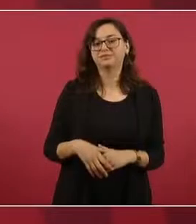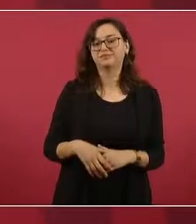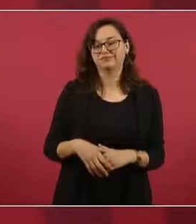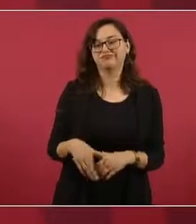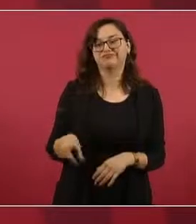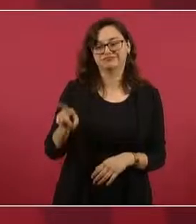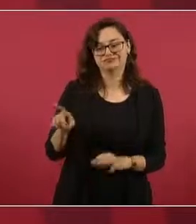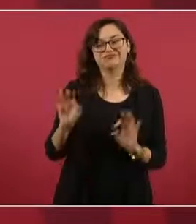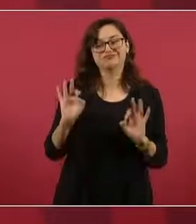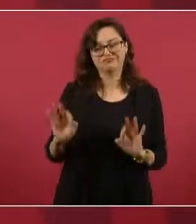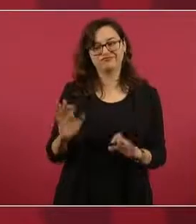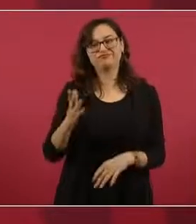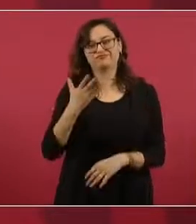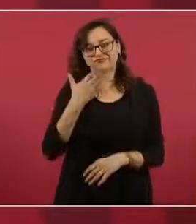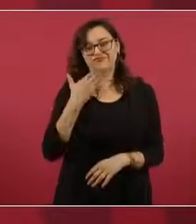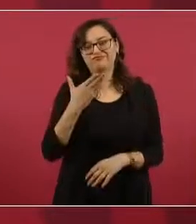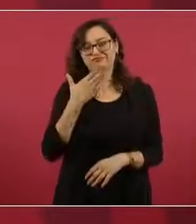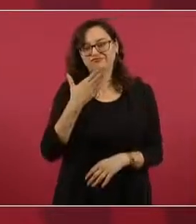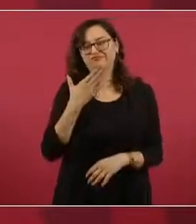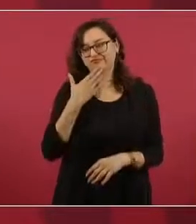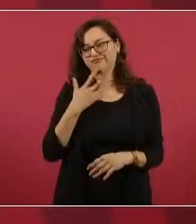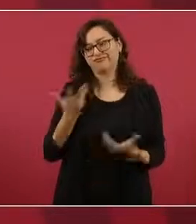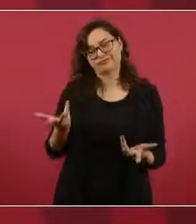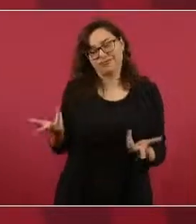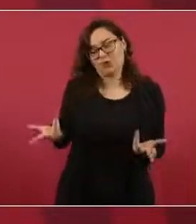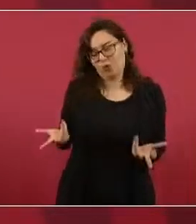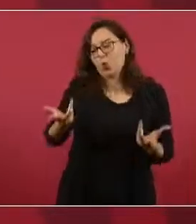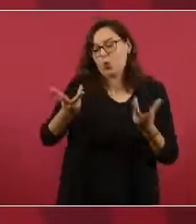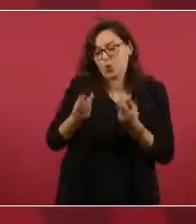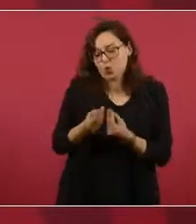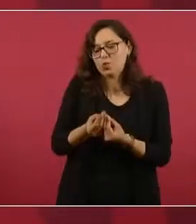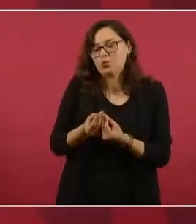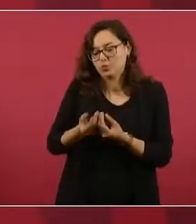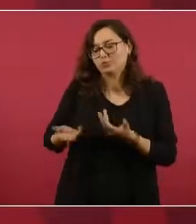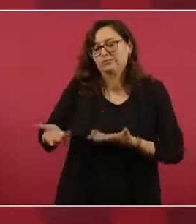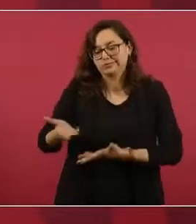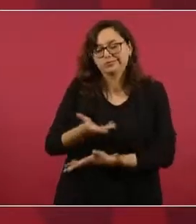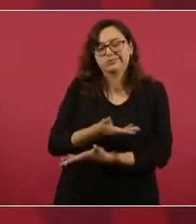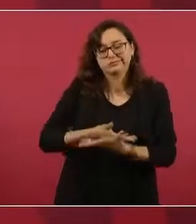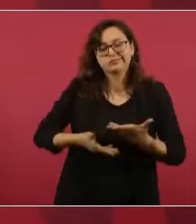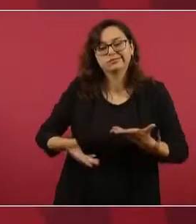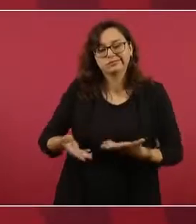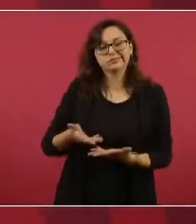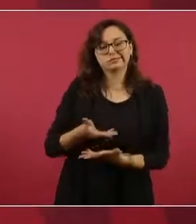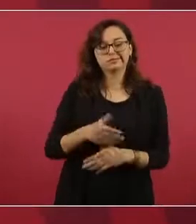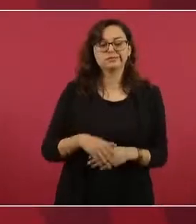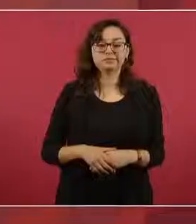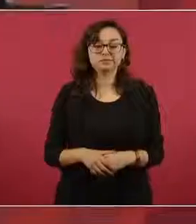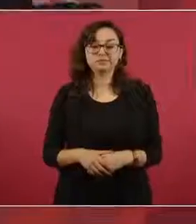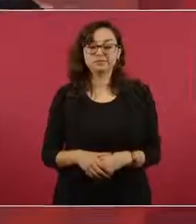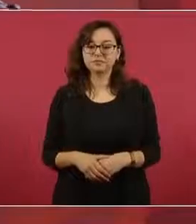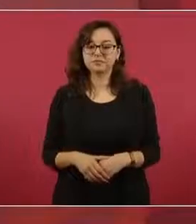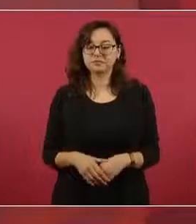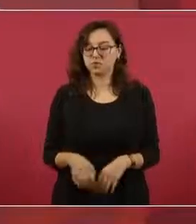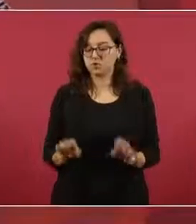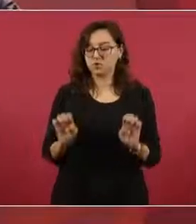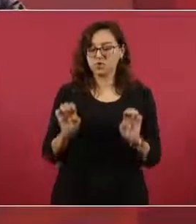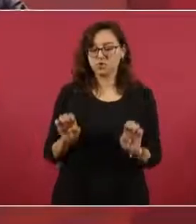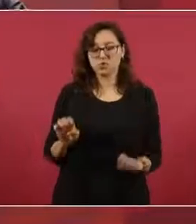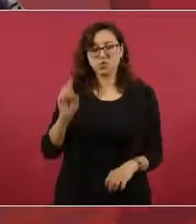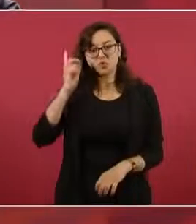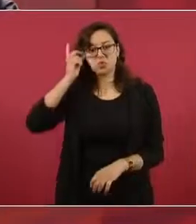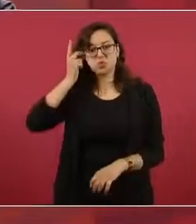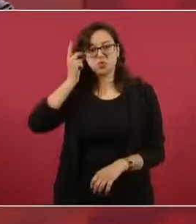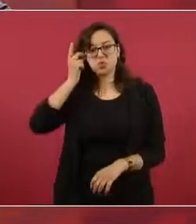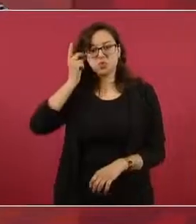si te pueden voltear a ver, un Ferrari, oh,